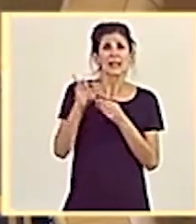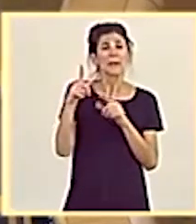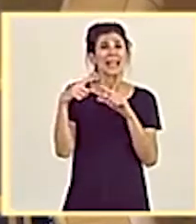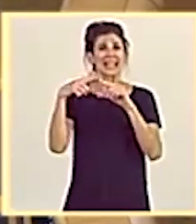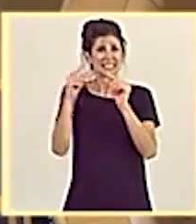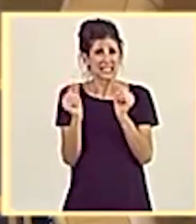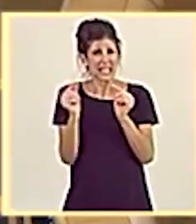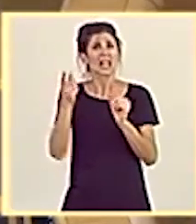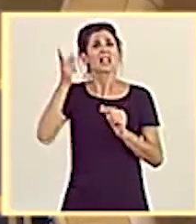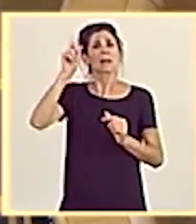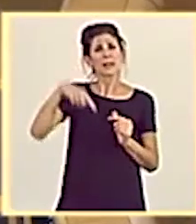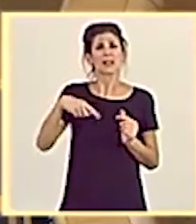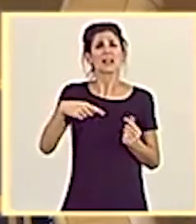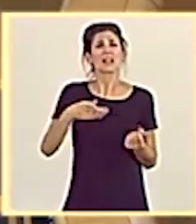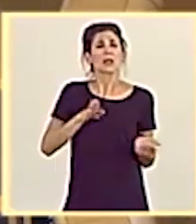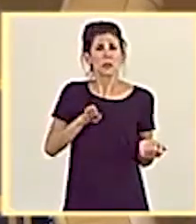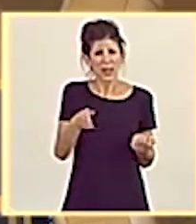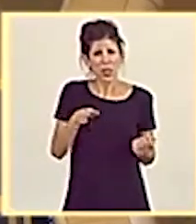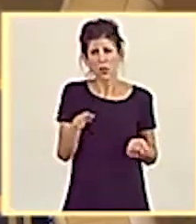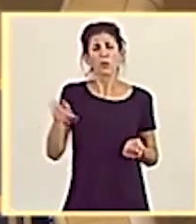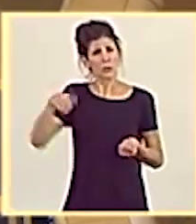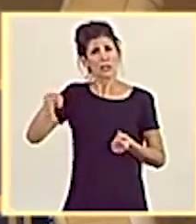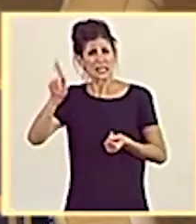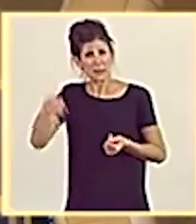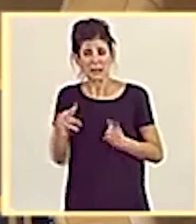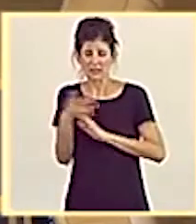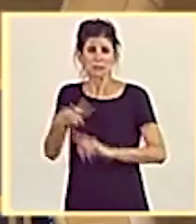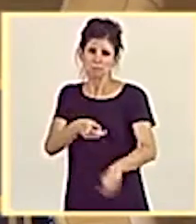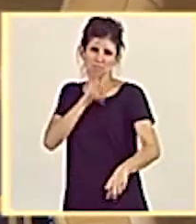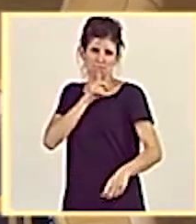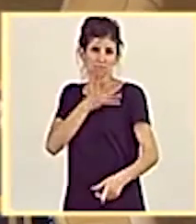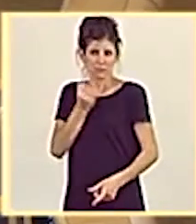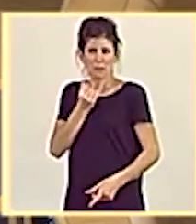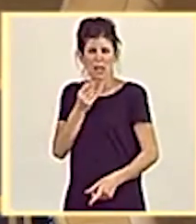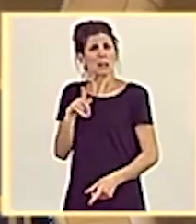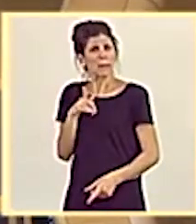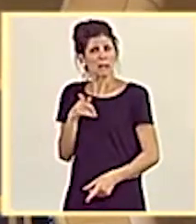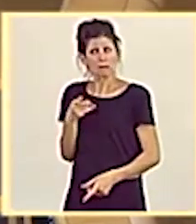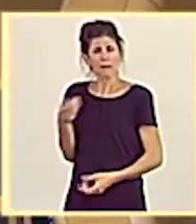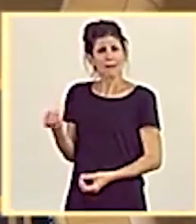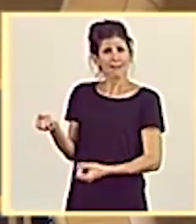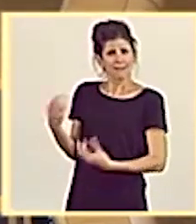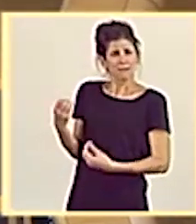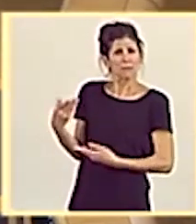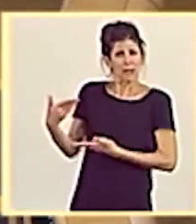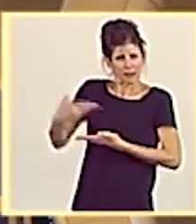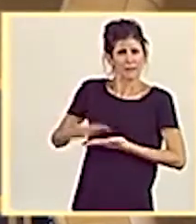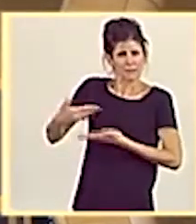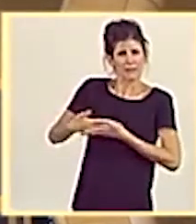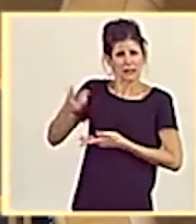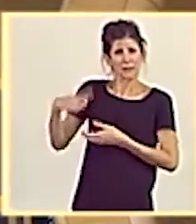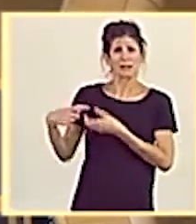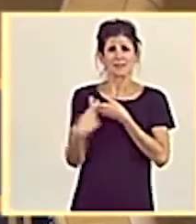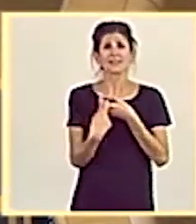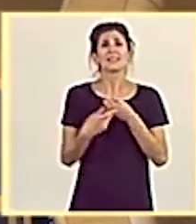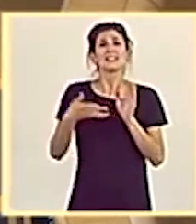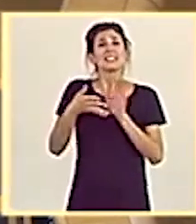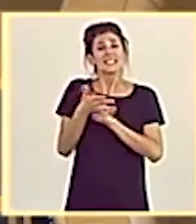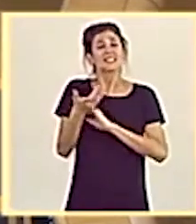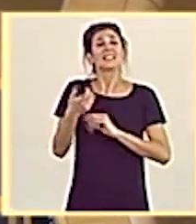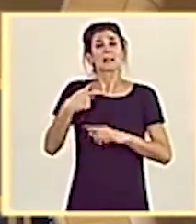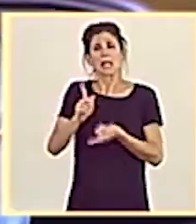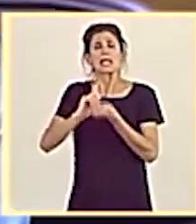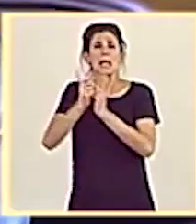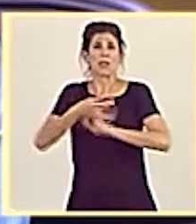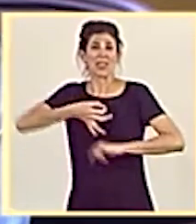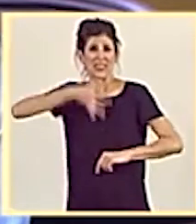y Bildu, que se han abstenido, han estado haciendo contribuciones. Y yo diría que incluso Vox, que al final cambió